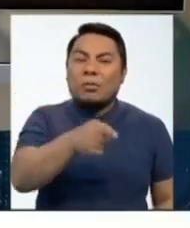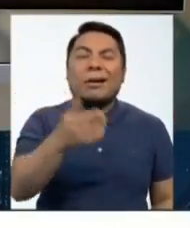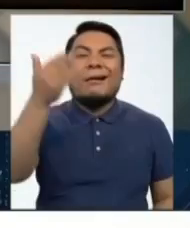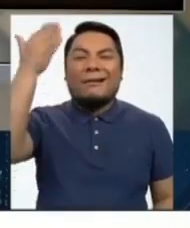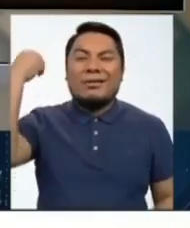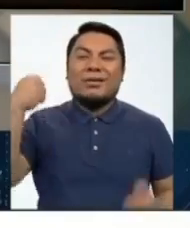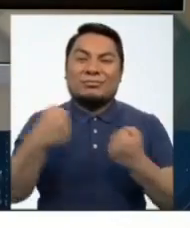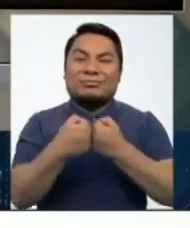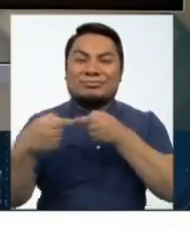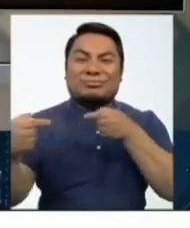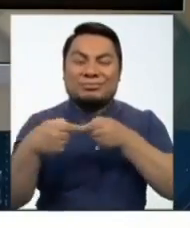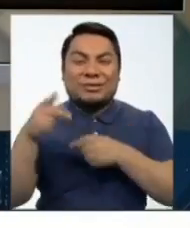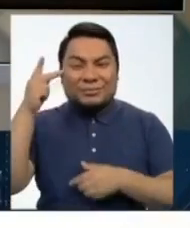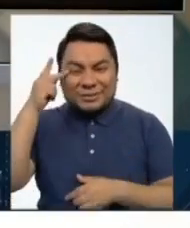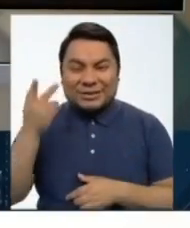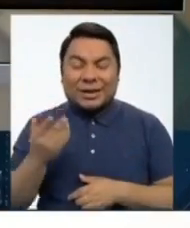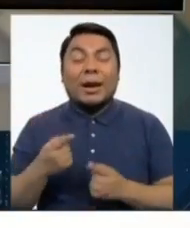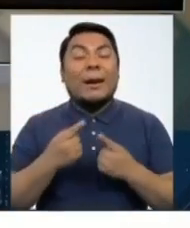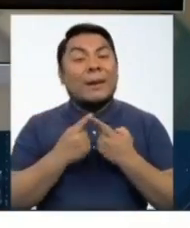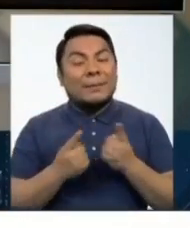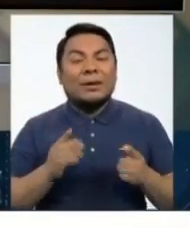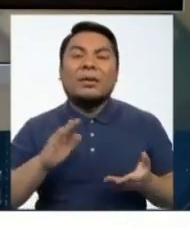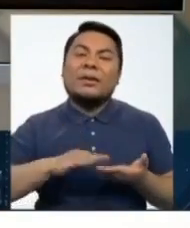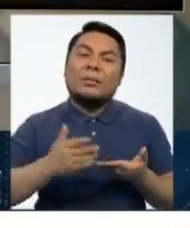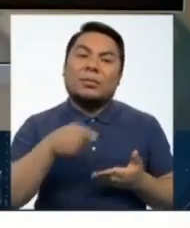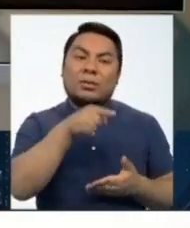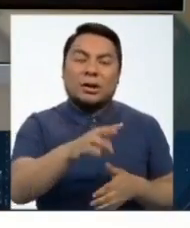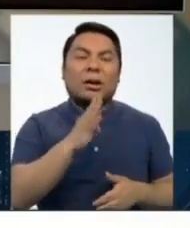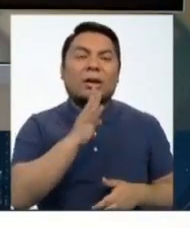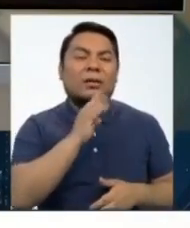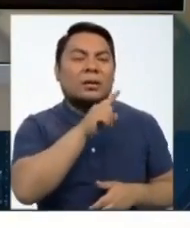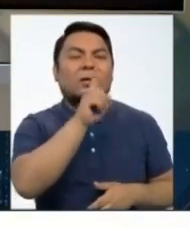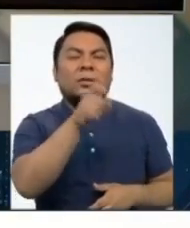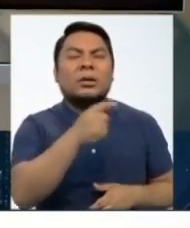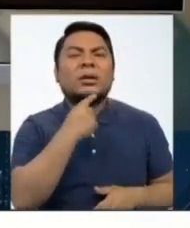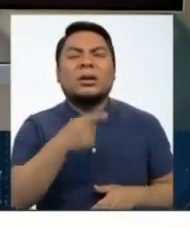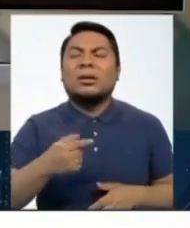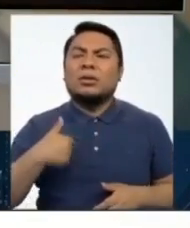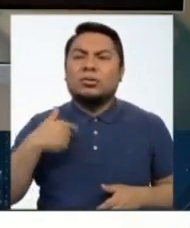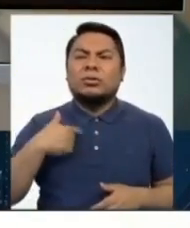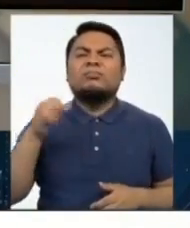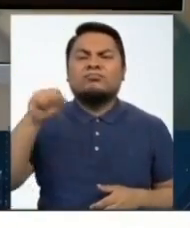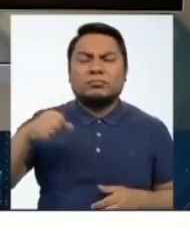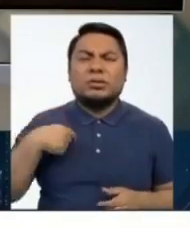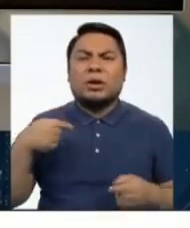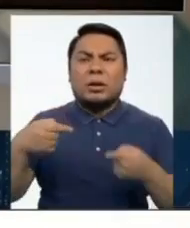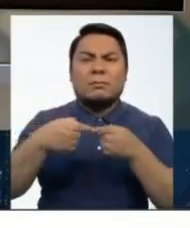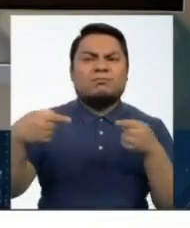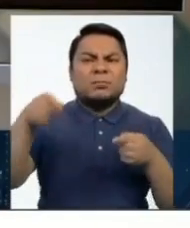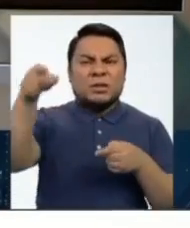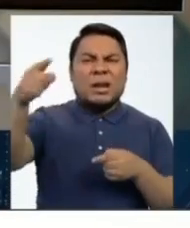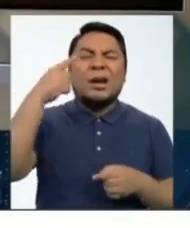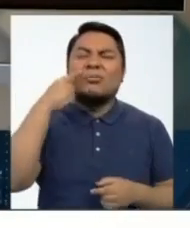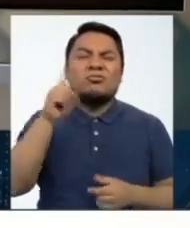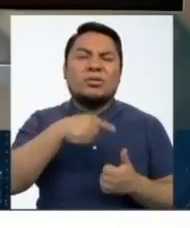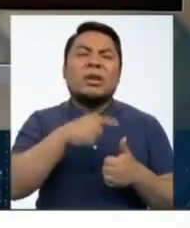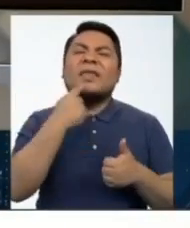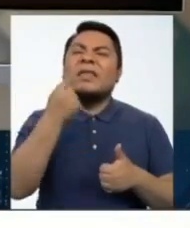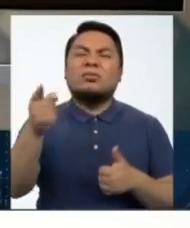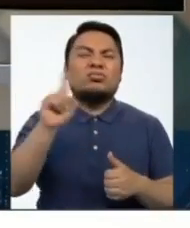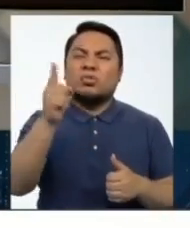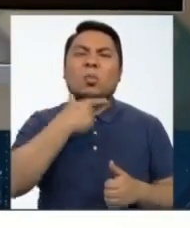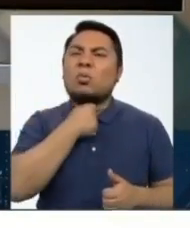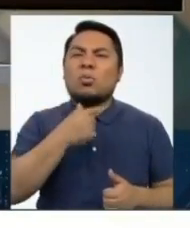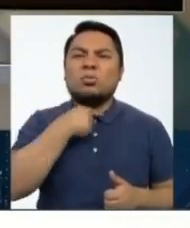su hermana, sostuvo que o declaró prácticamente como los enemigos número uno a Pierre Figari y a la señora Ana